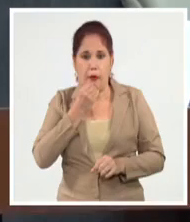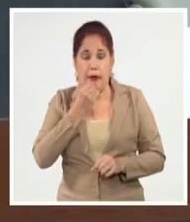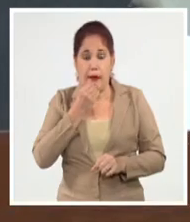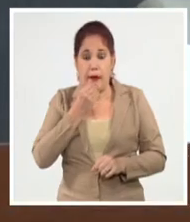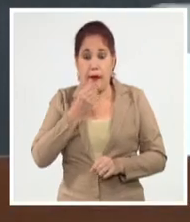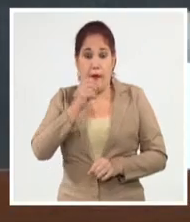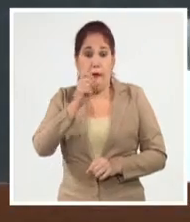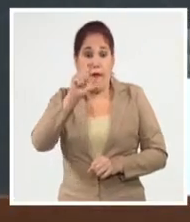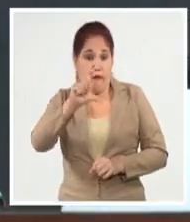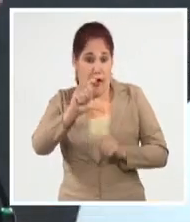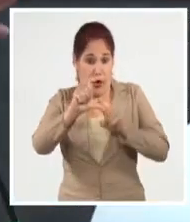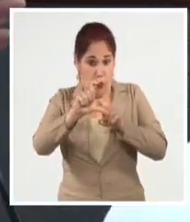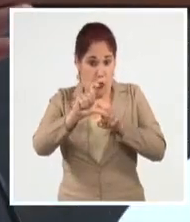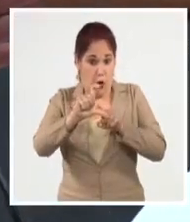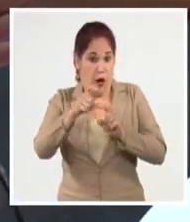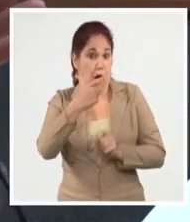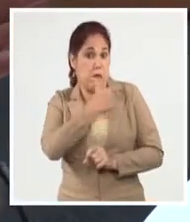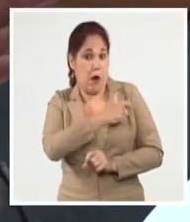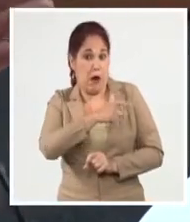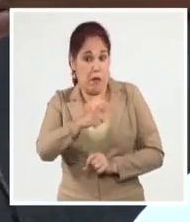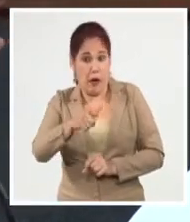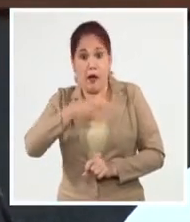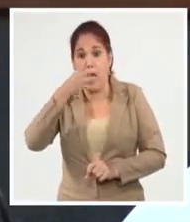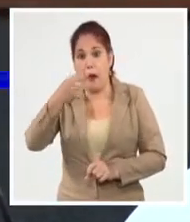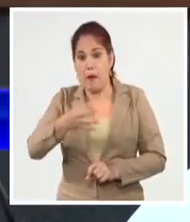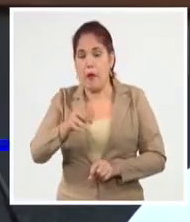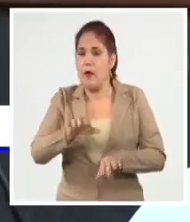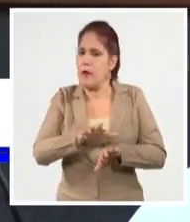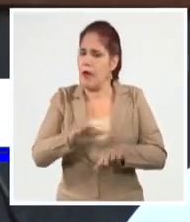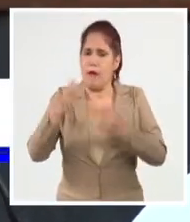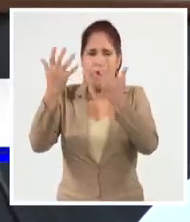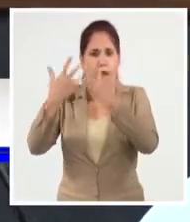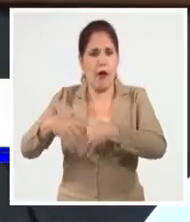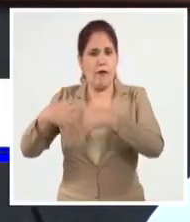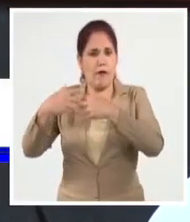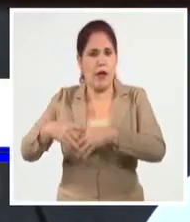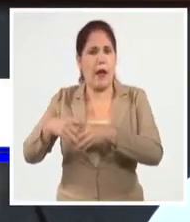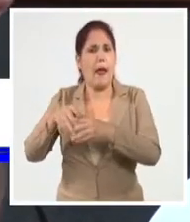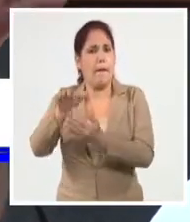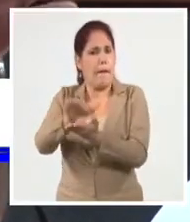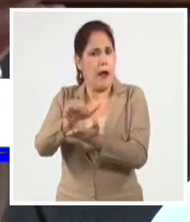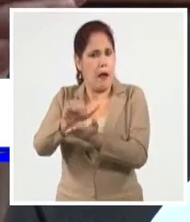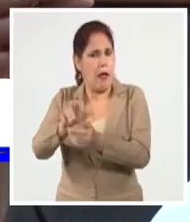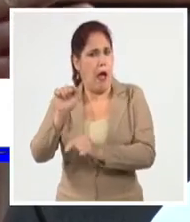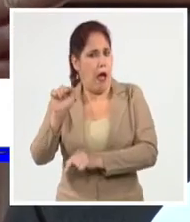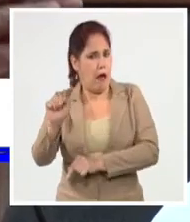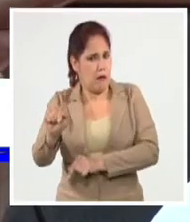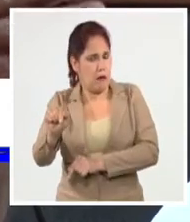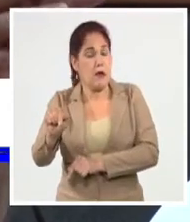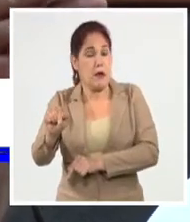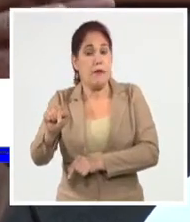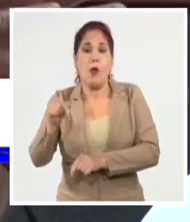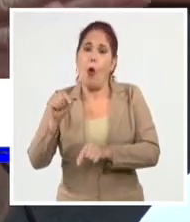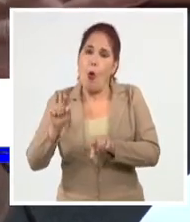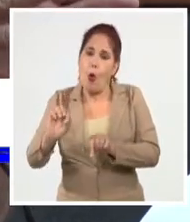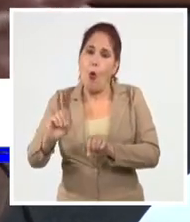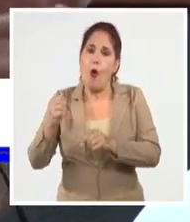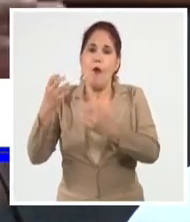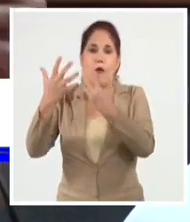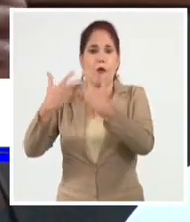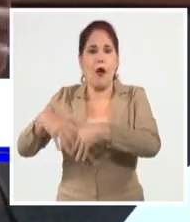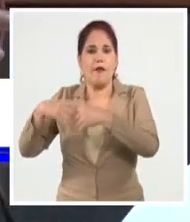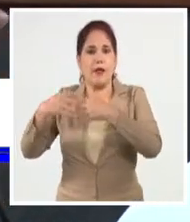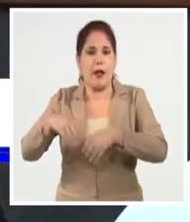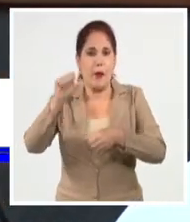estas que se requieren ahí, que Iliana ha mencionado hoy, ya están o fabricadas en proceso de liberación, o está fabricado el ingrediente con acético